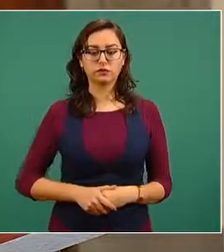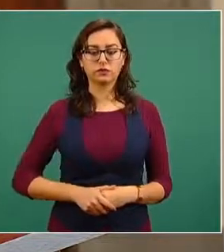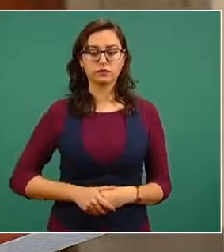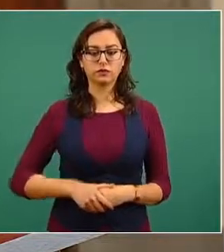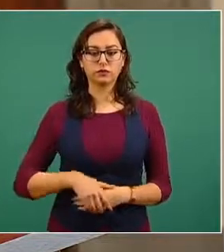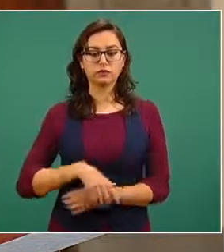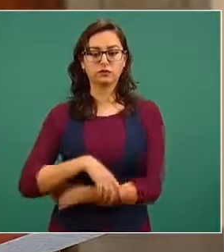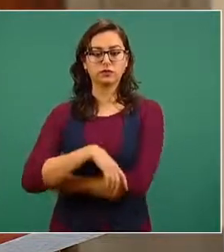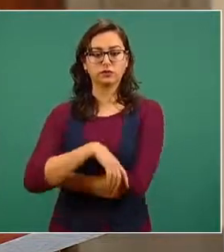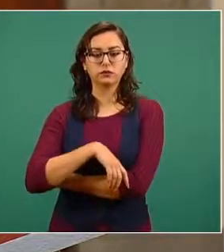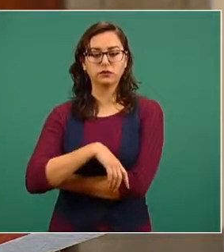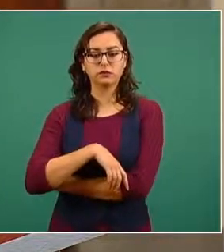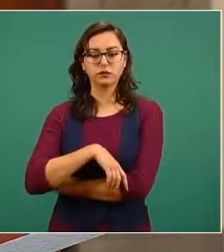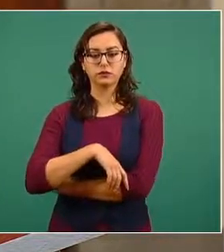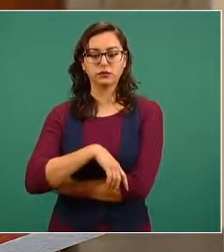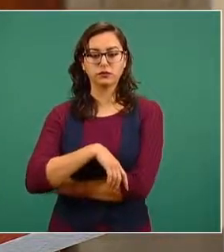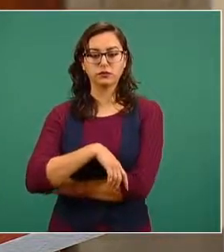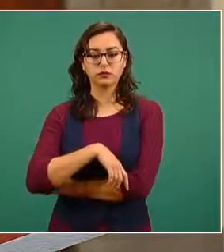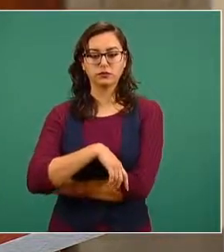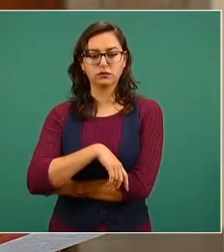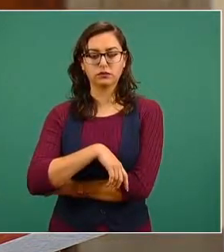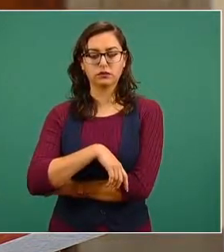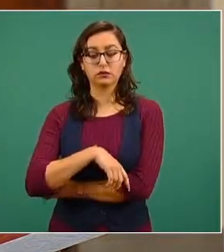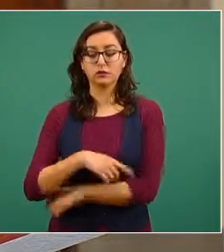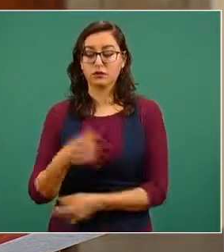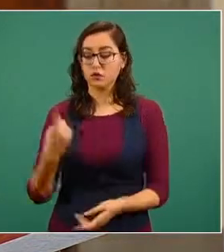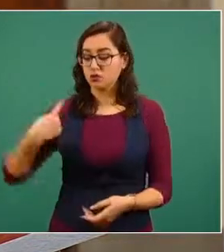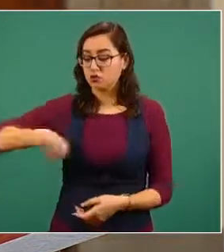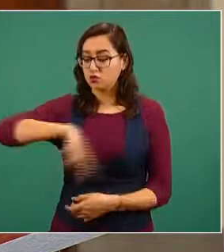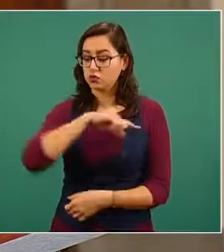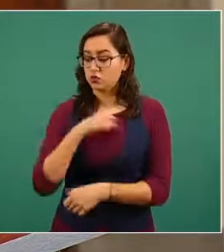prácticamente todos los días para